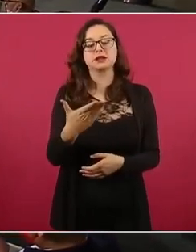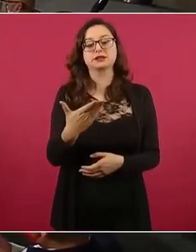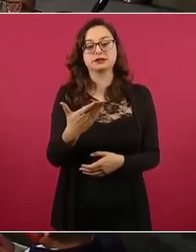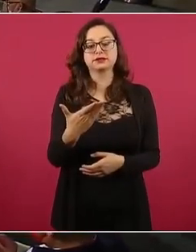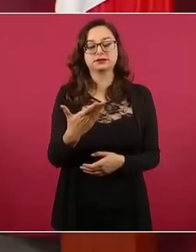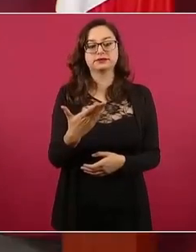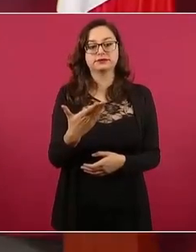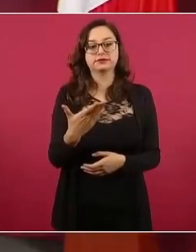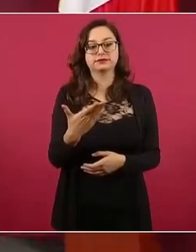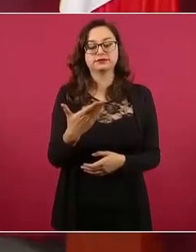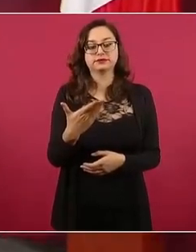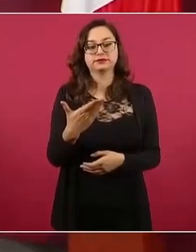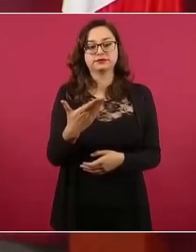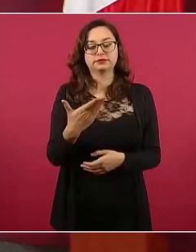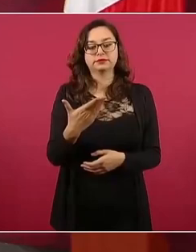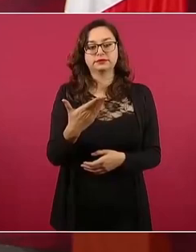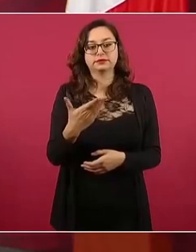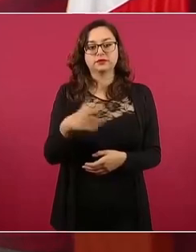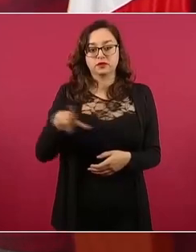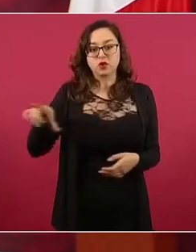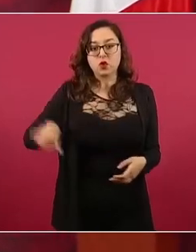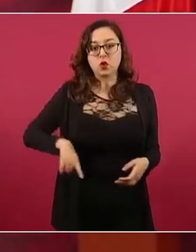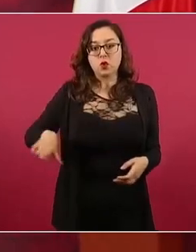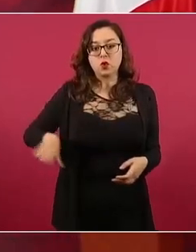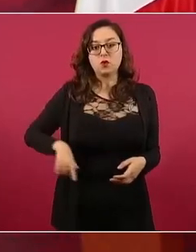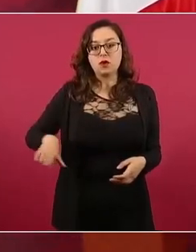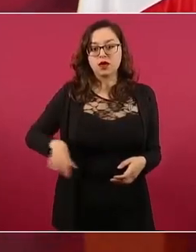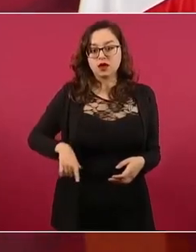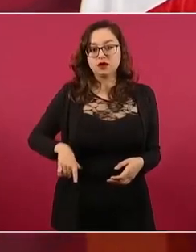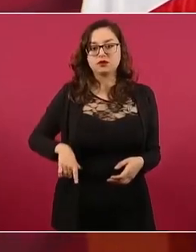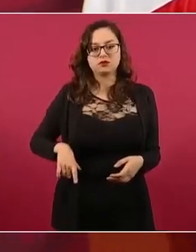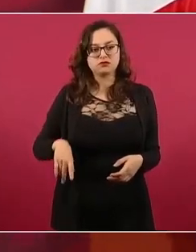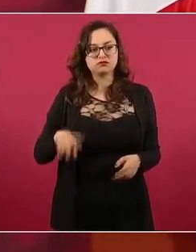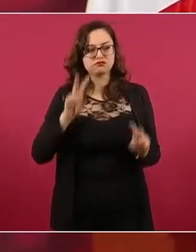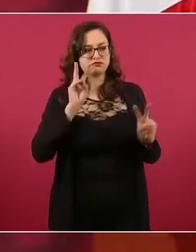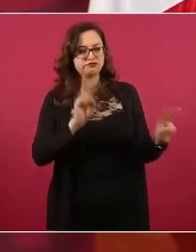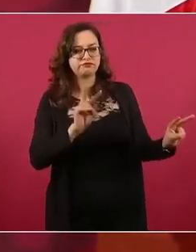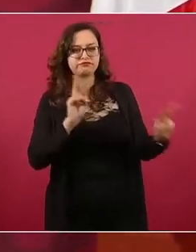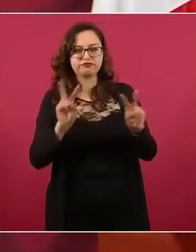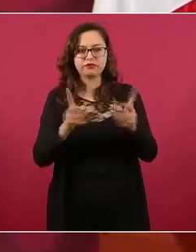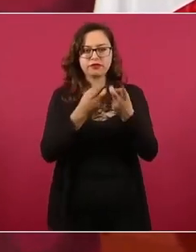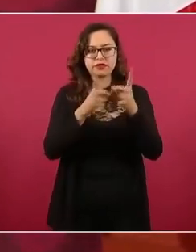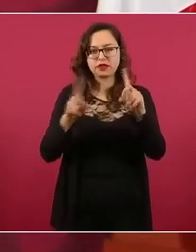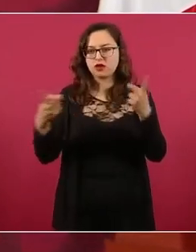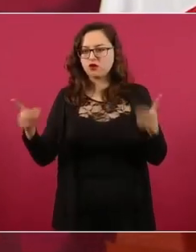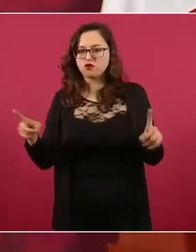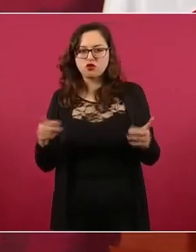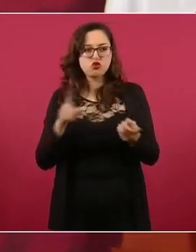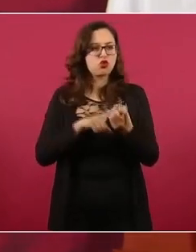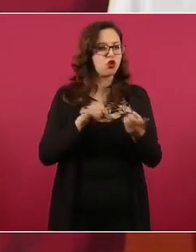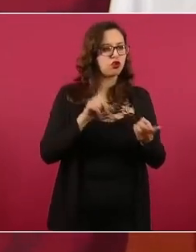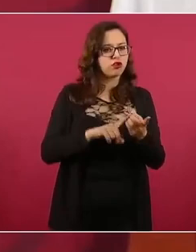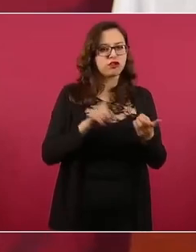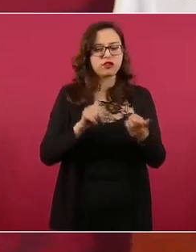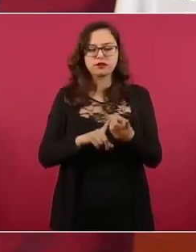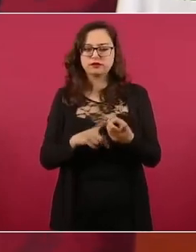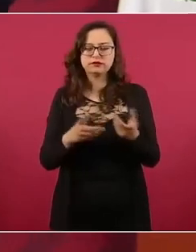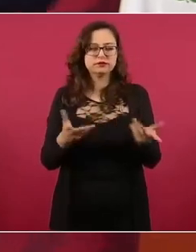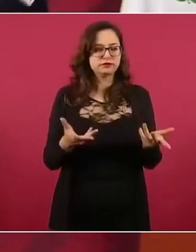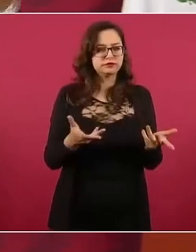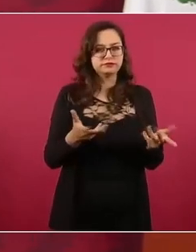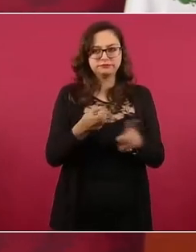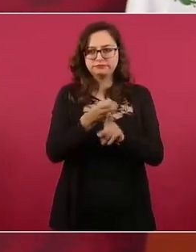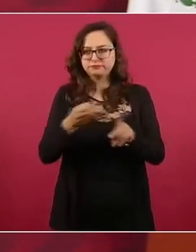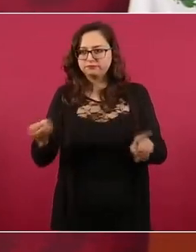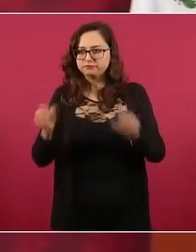para orientar el desarrollo. Lo otro es una